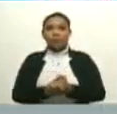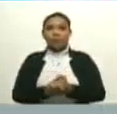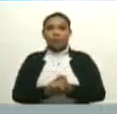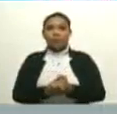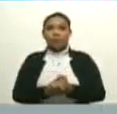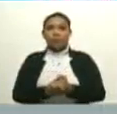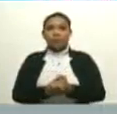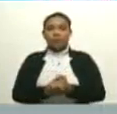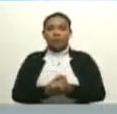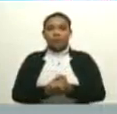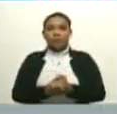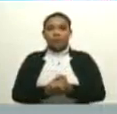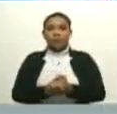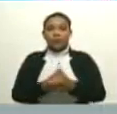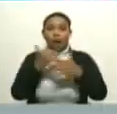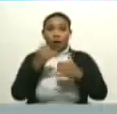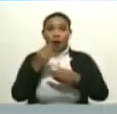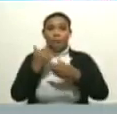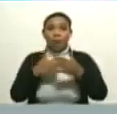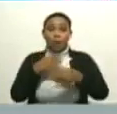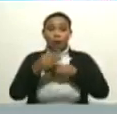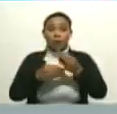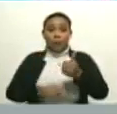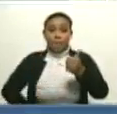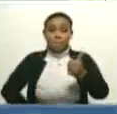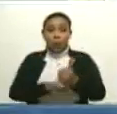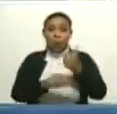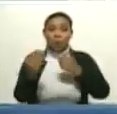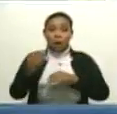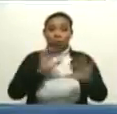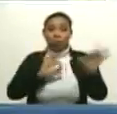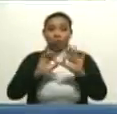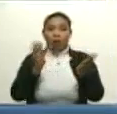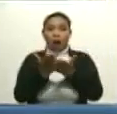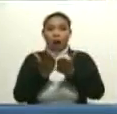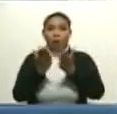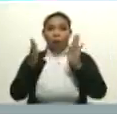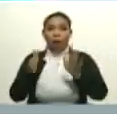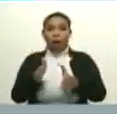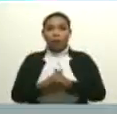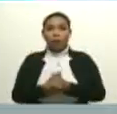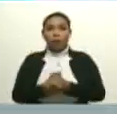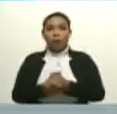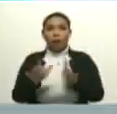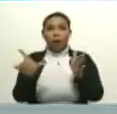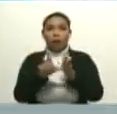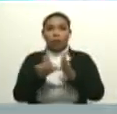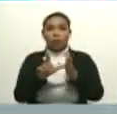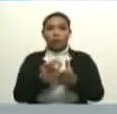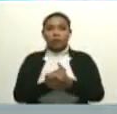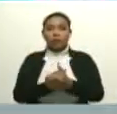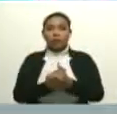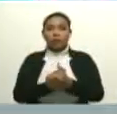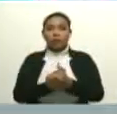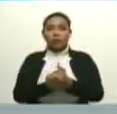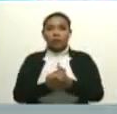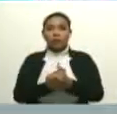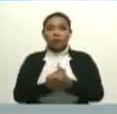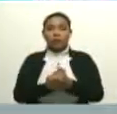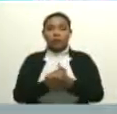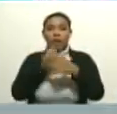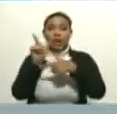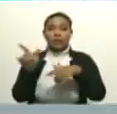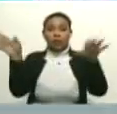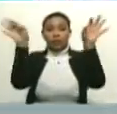y vamos a impulsar con más fuerza el teatro en las escuelas, en los liceos, ese es el